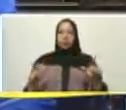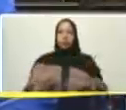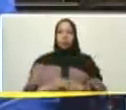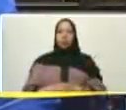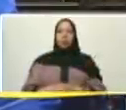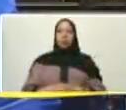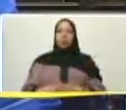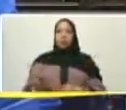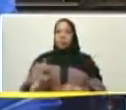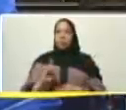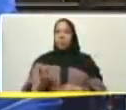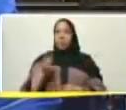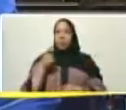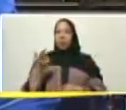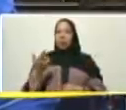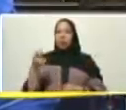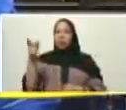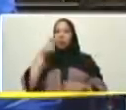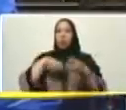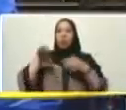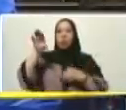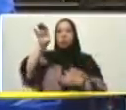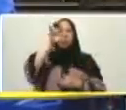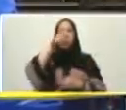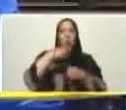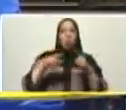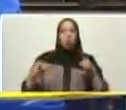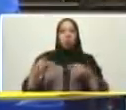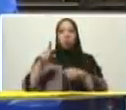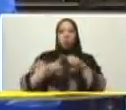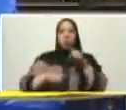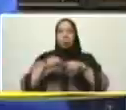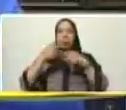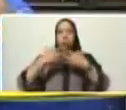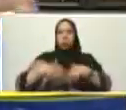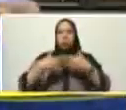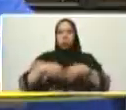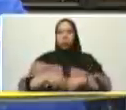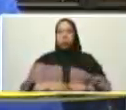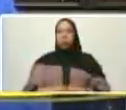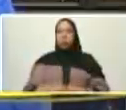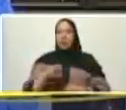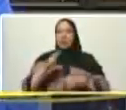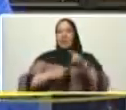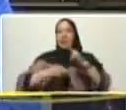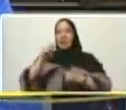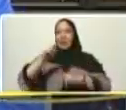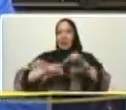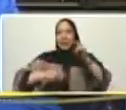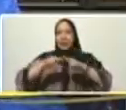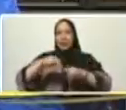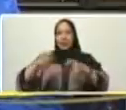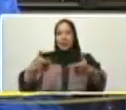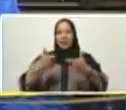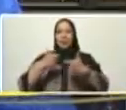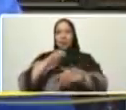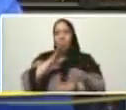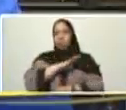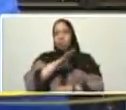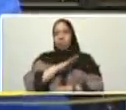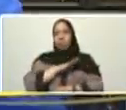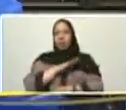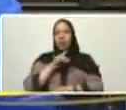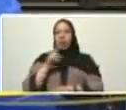actuar no depender de nadie en este mundo malvado que existe construirlo y garantizarlo con nuestras manos